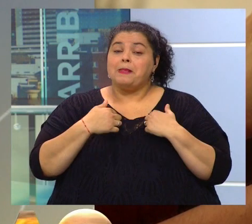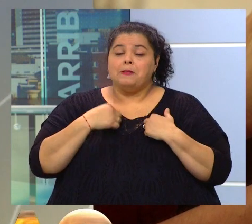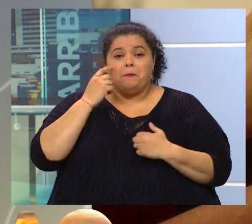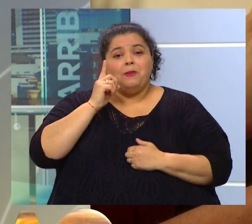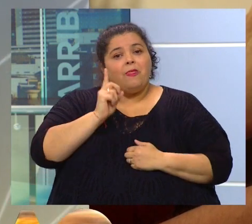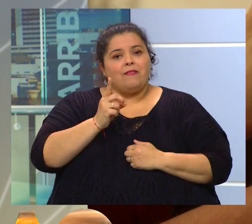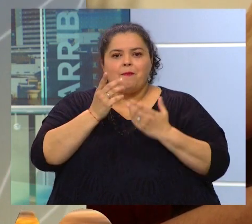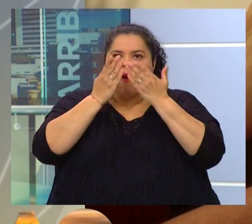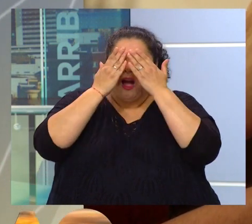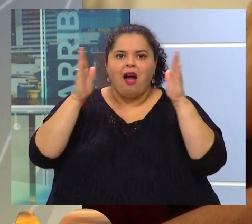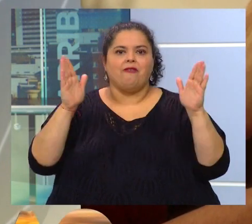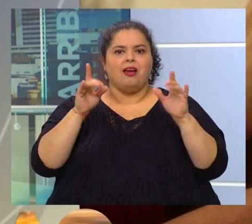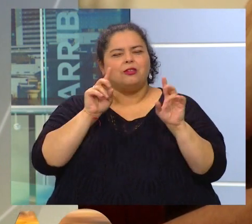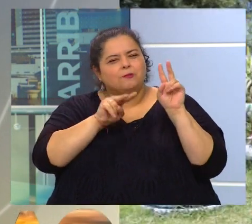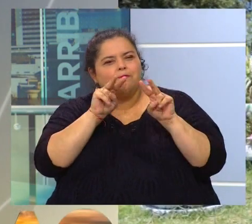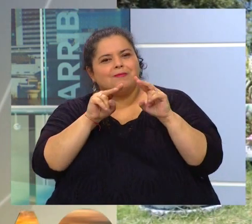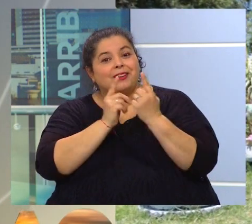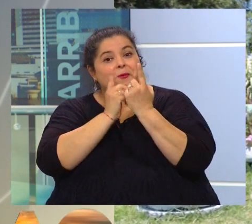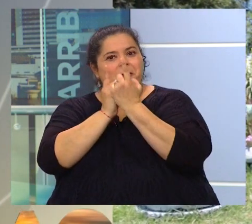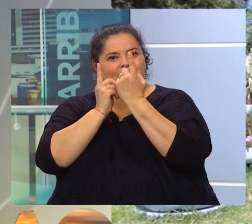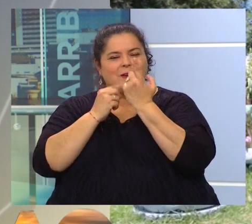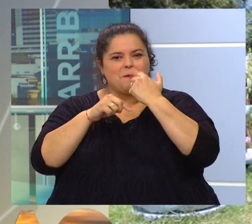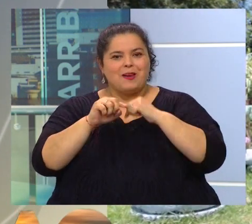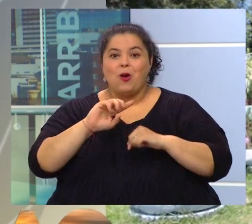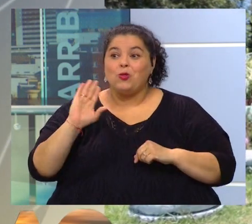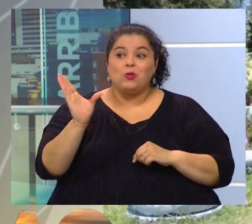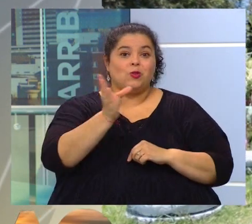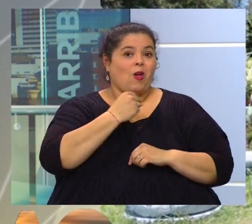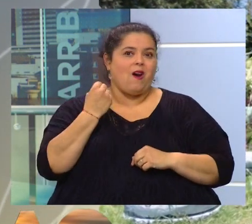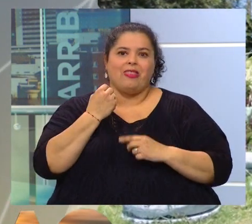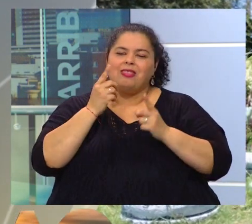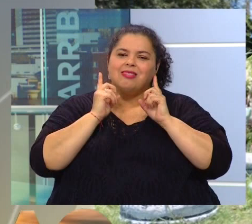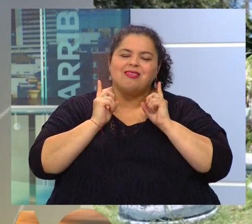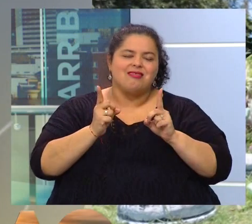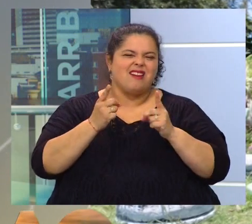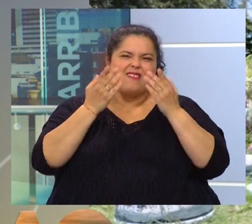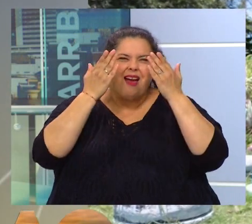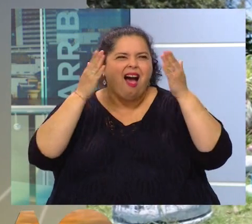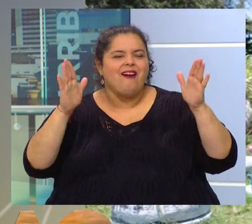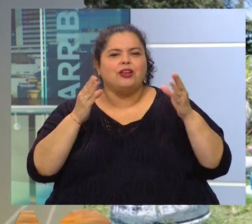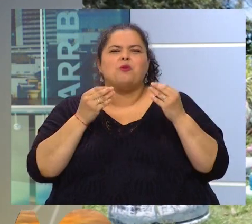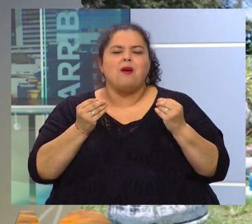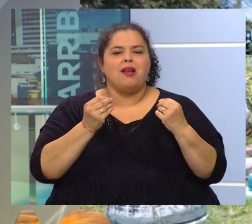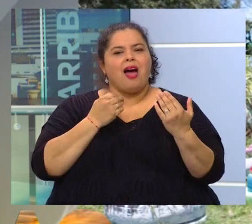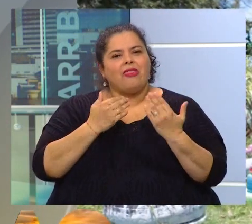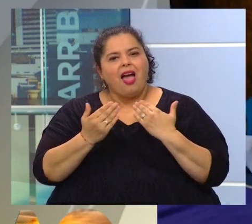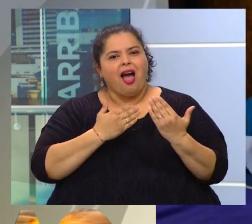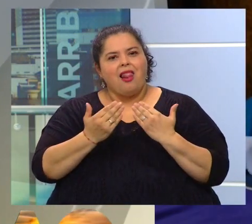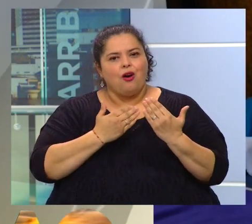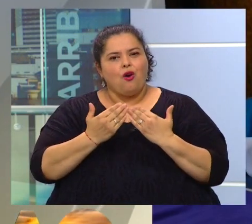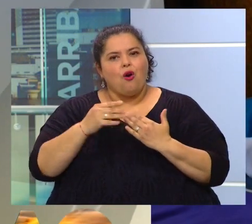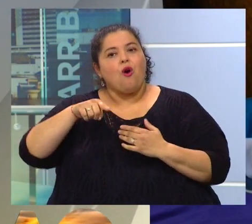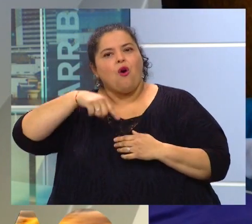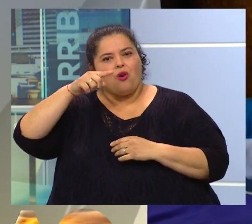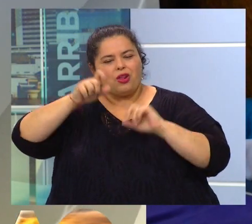abiertos a ver, pero también tenemos que estar más abiertas y más abiertes a recuperar ese diálogo con otras generaciones.